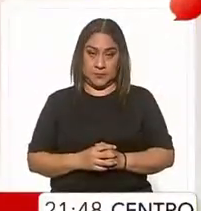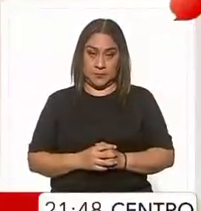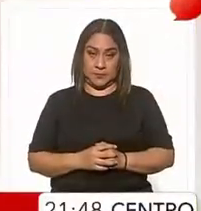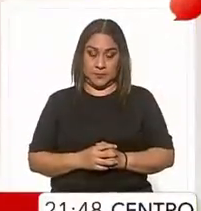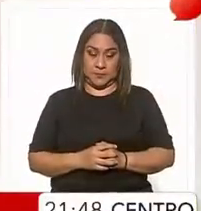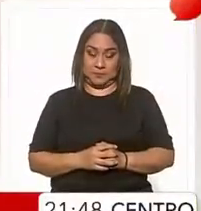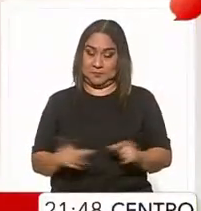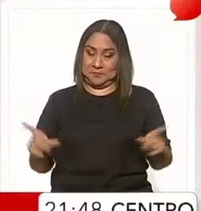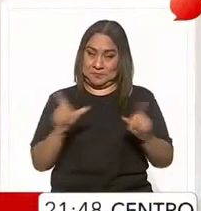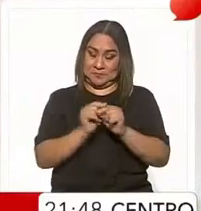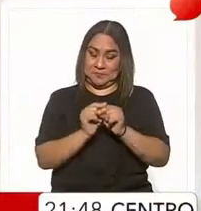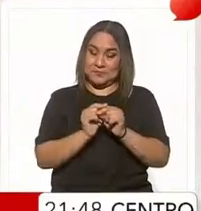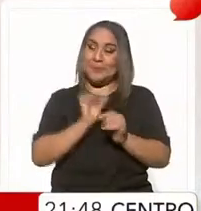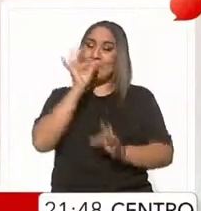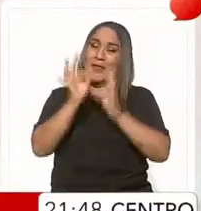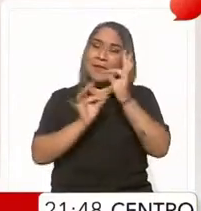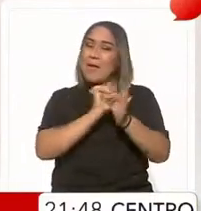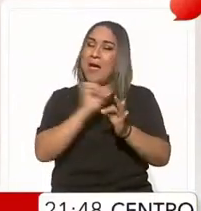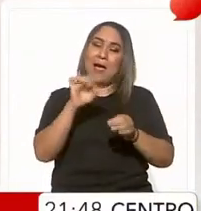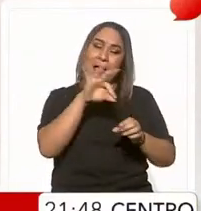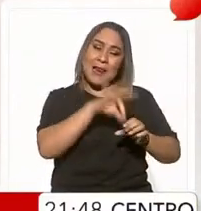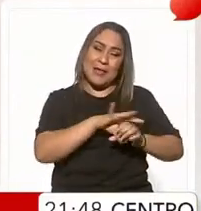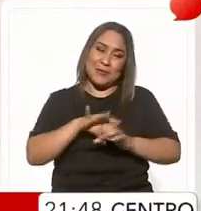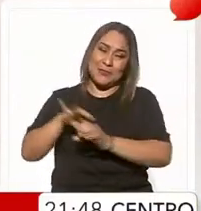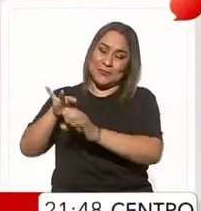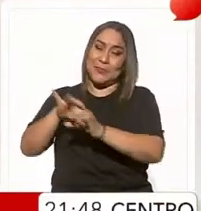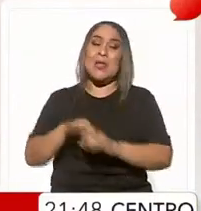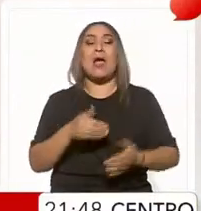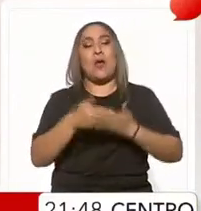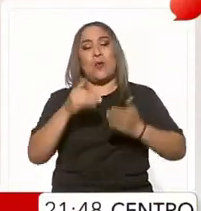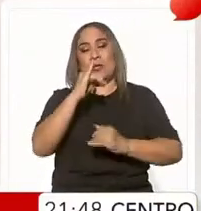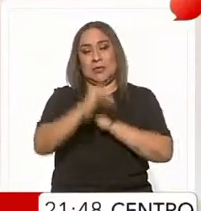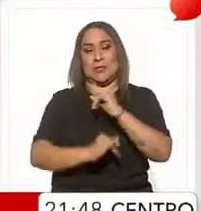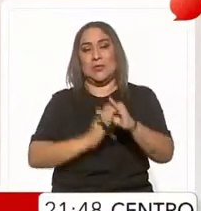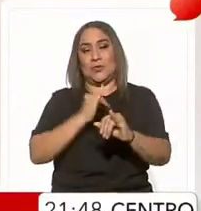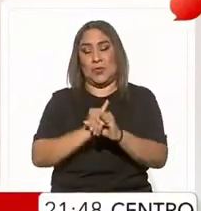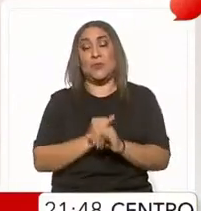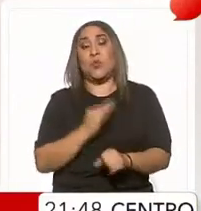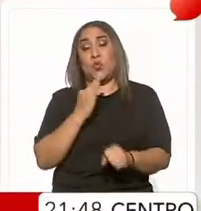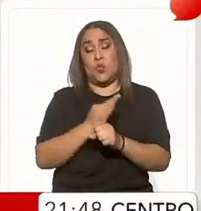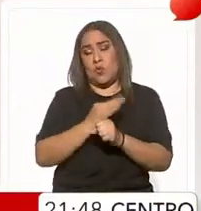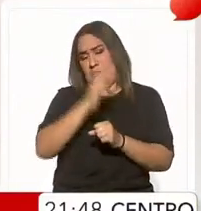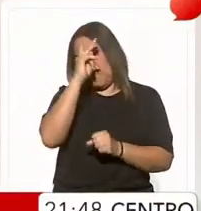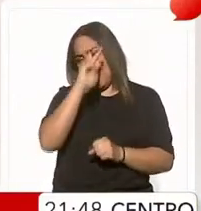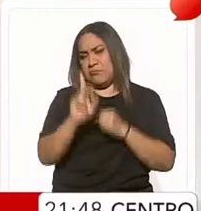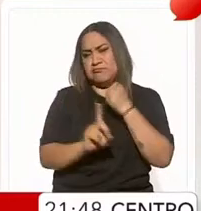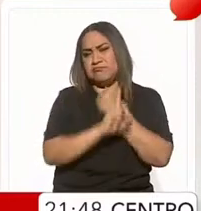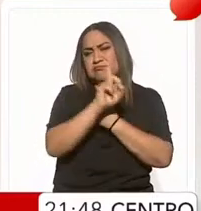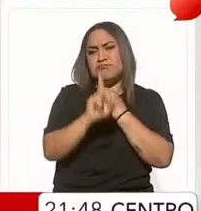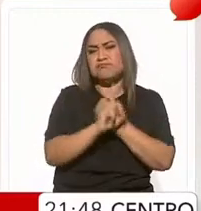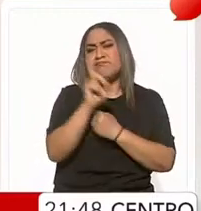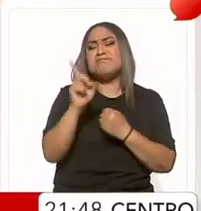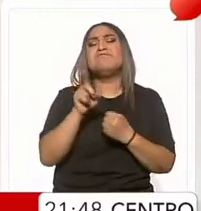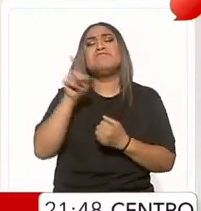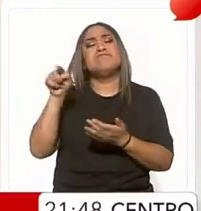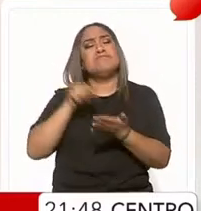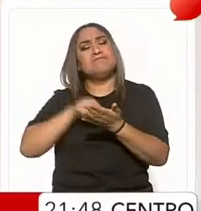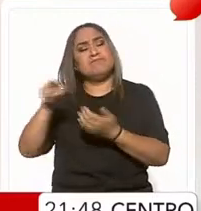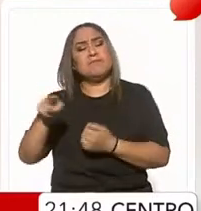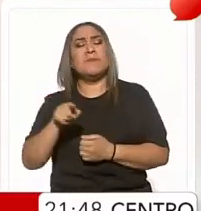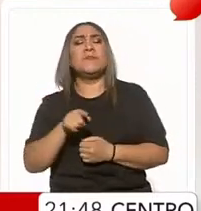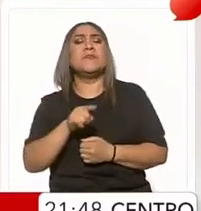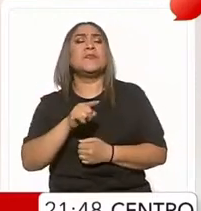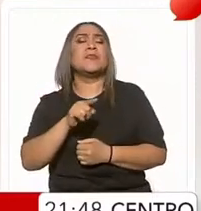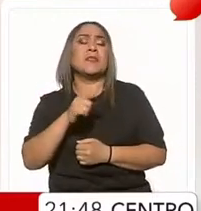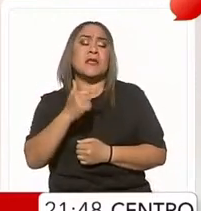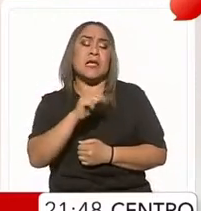Hasta aquí la información electoral y nos vamos con temas internacionales. La situación se agrava en torno al conflicto en Gaza con un Israel que